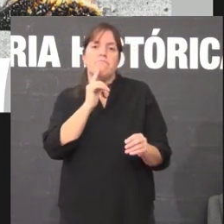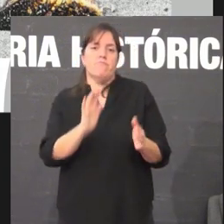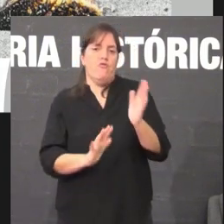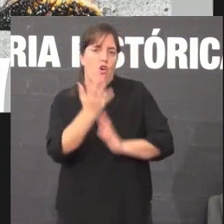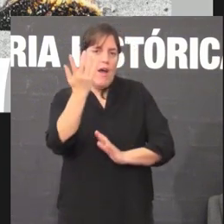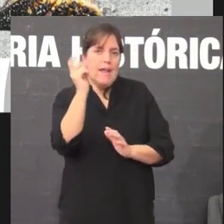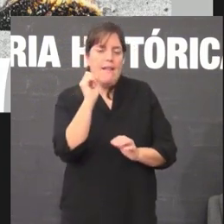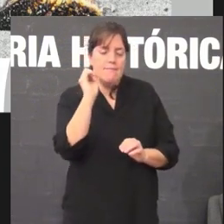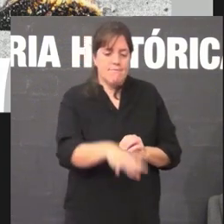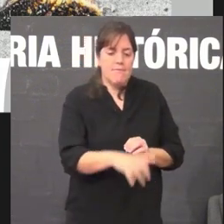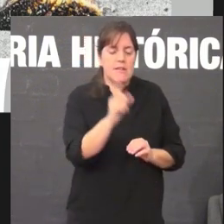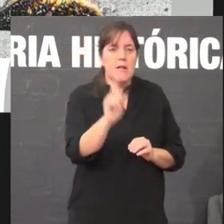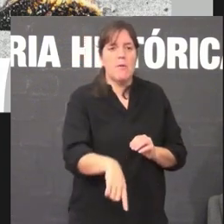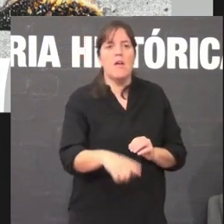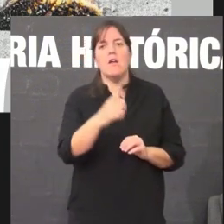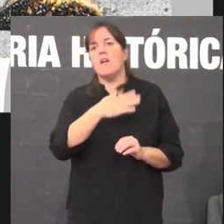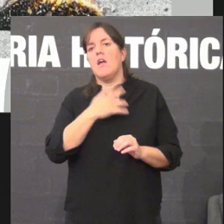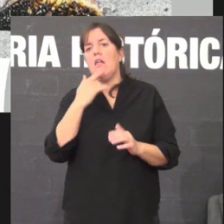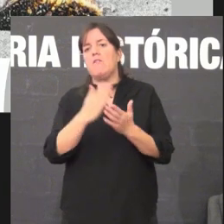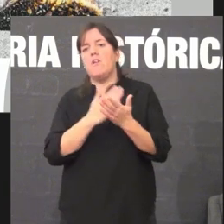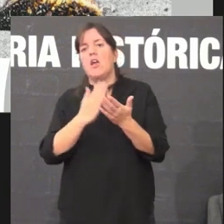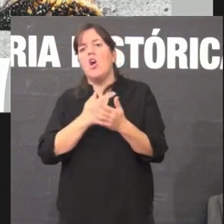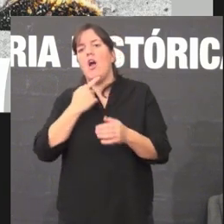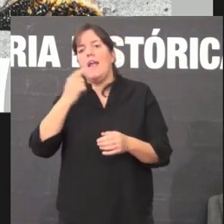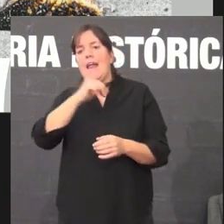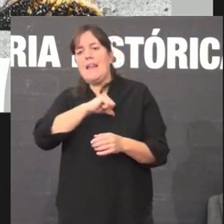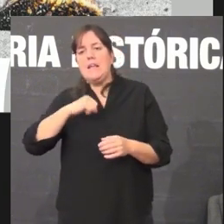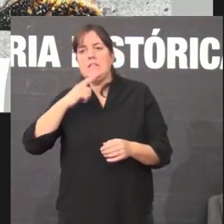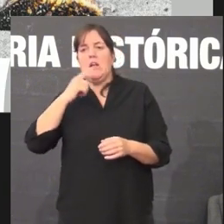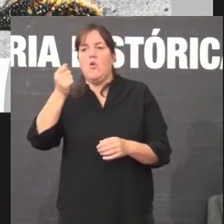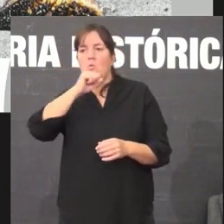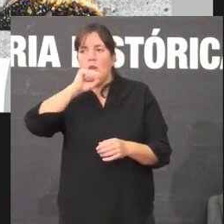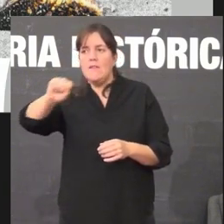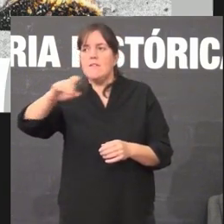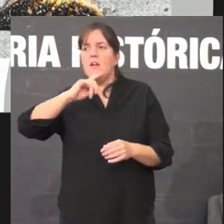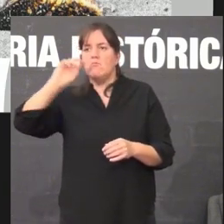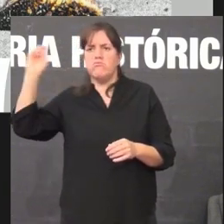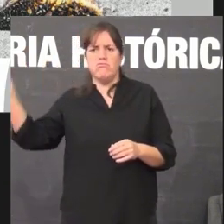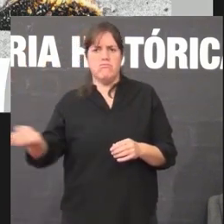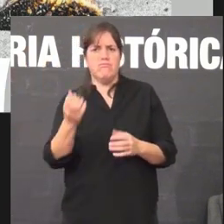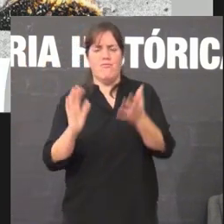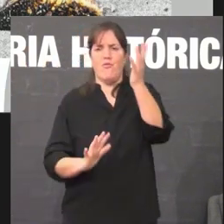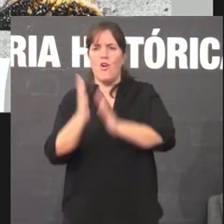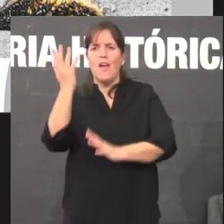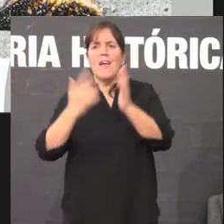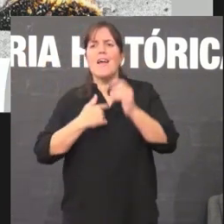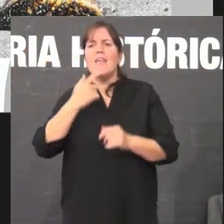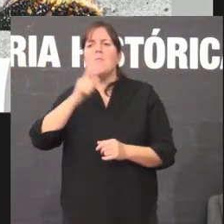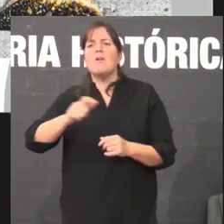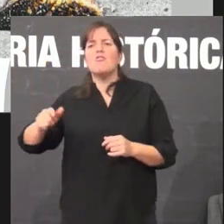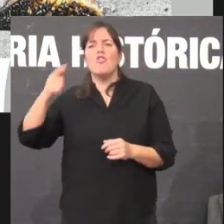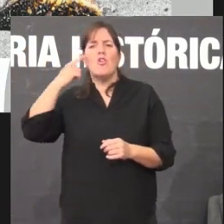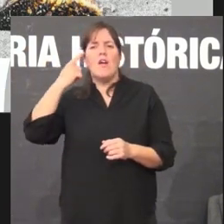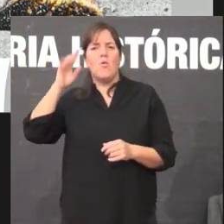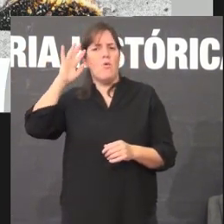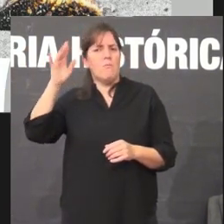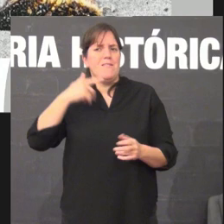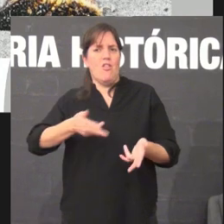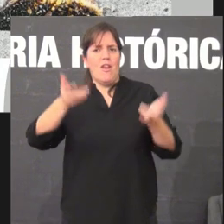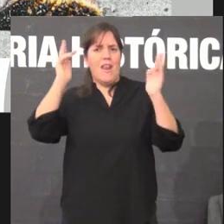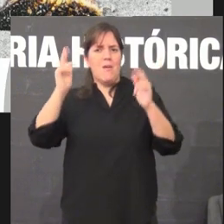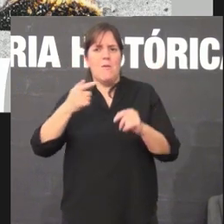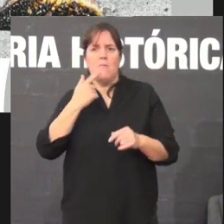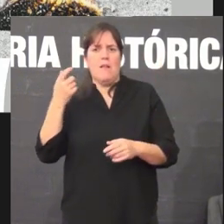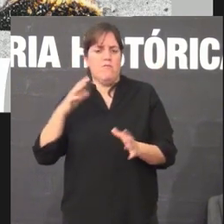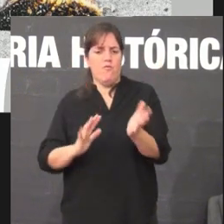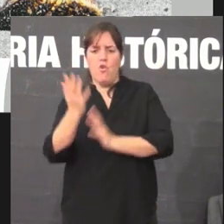calquera libro socialista anarquista comunista etc. para a fogueira libre pensador nalgún grau para a fogueira mas